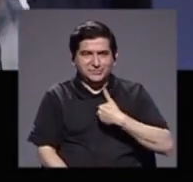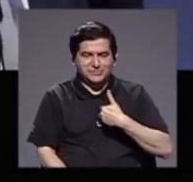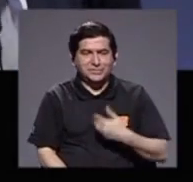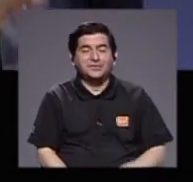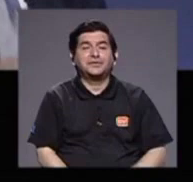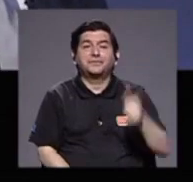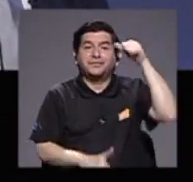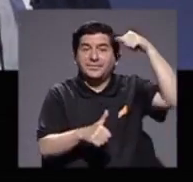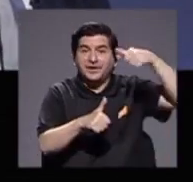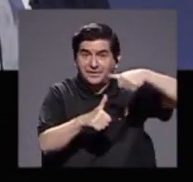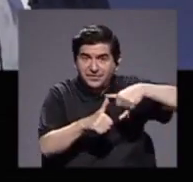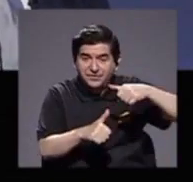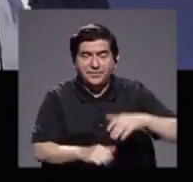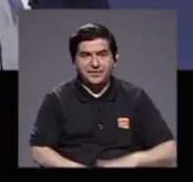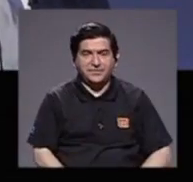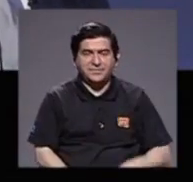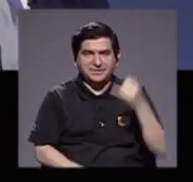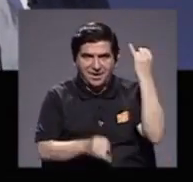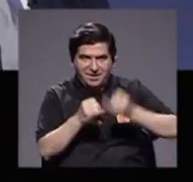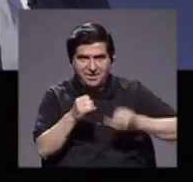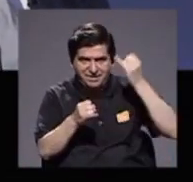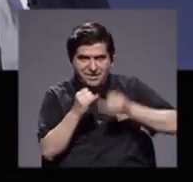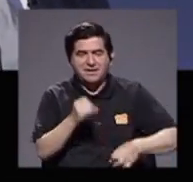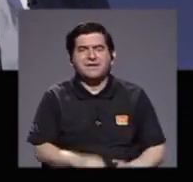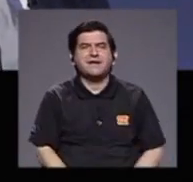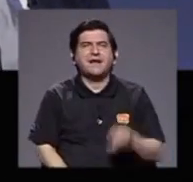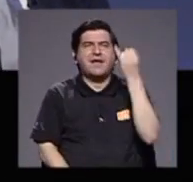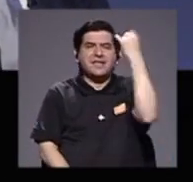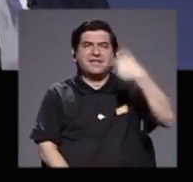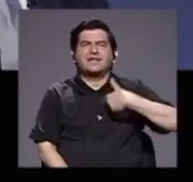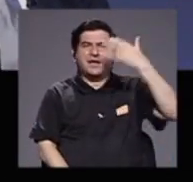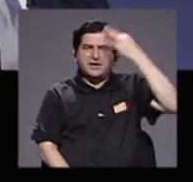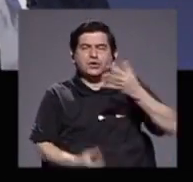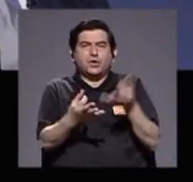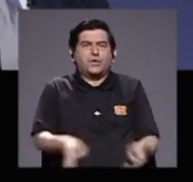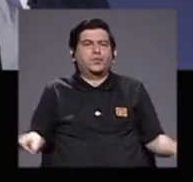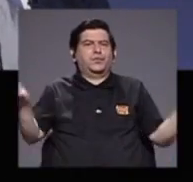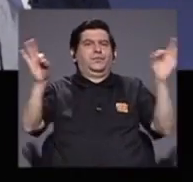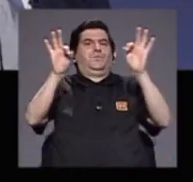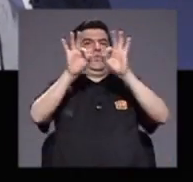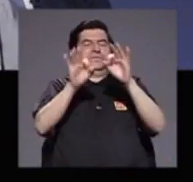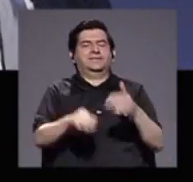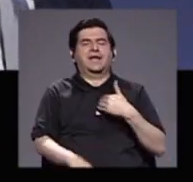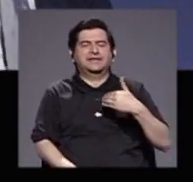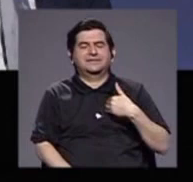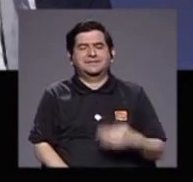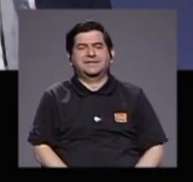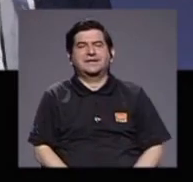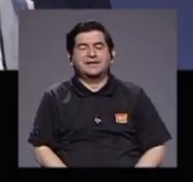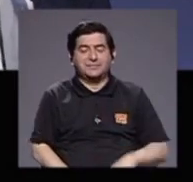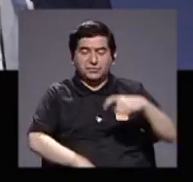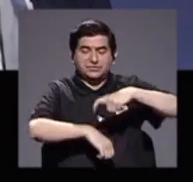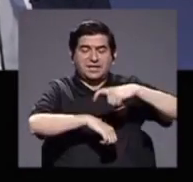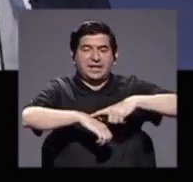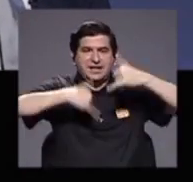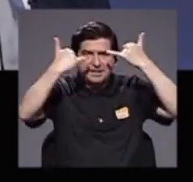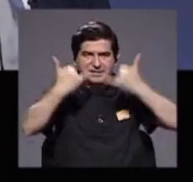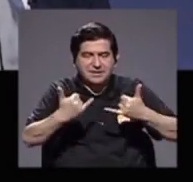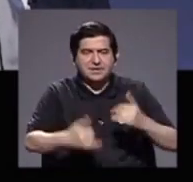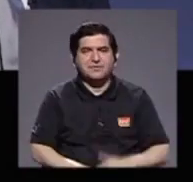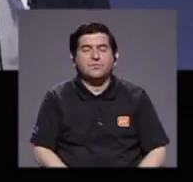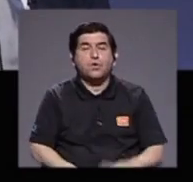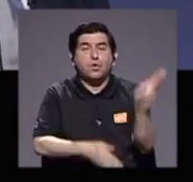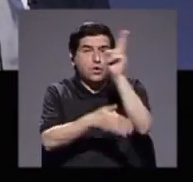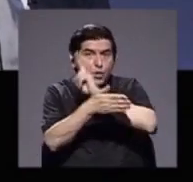recordar Juanra para terminar con una idea que a me parece fundamental que tenemos que recuperar en estos tiempos la